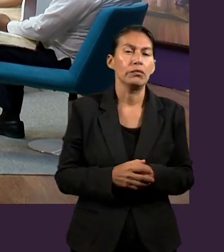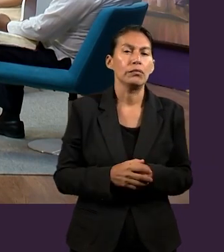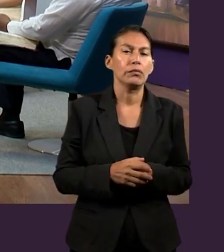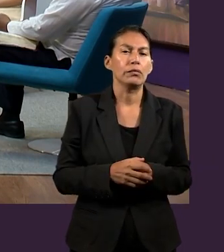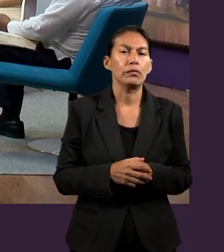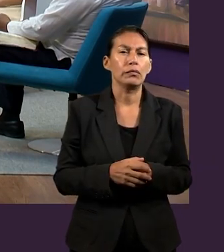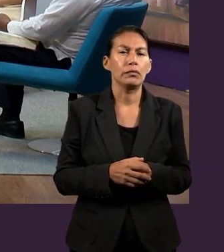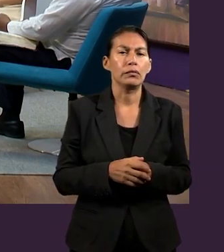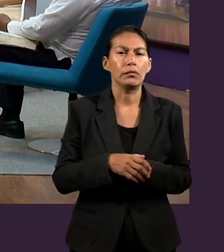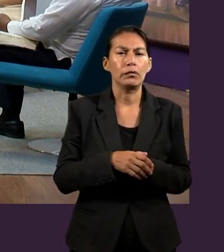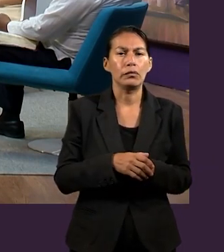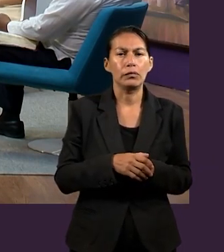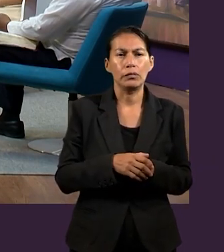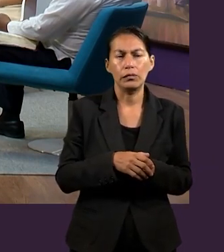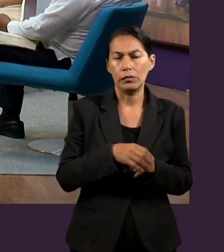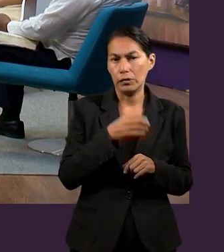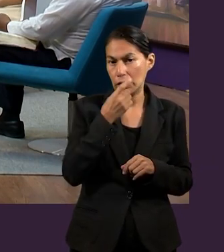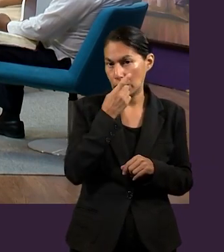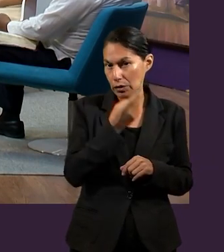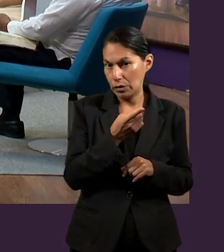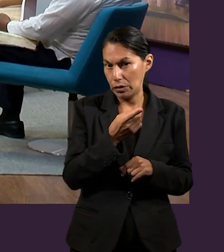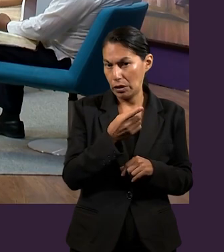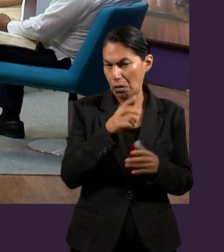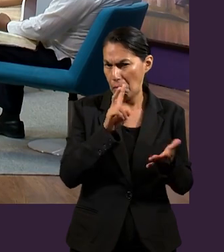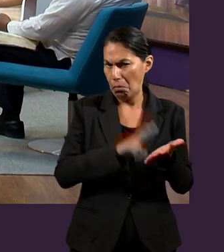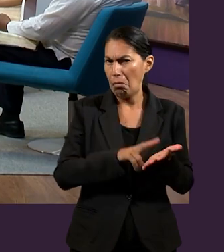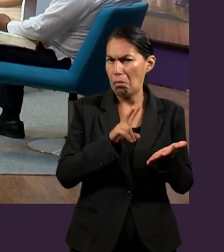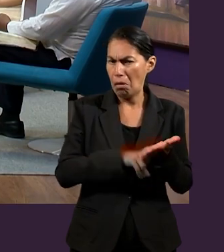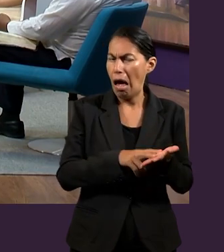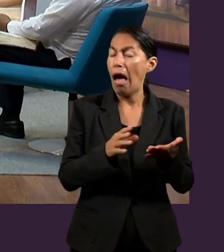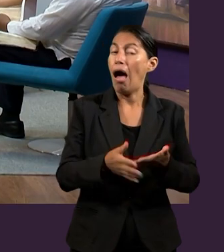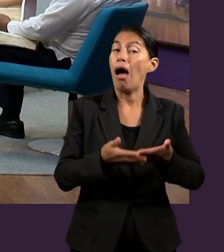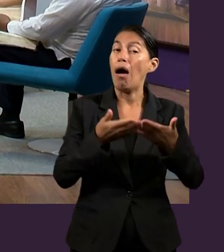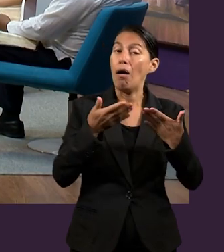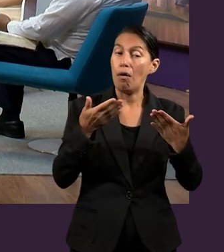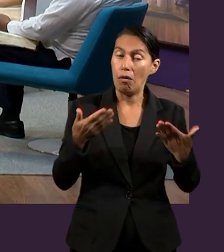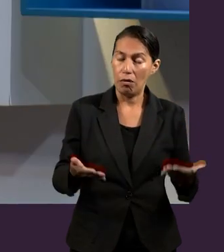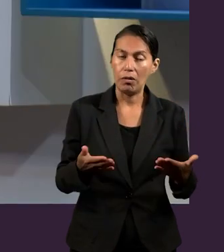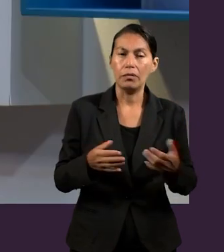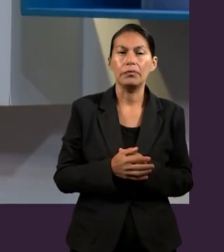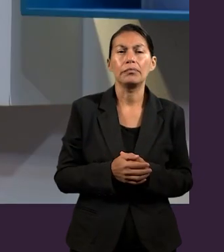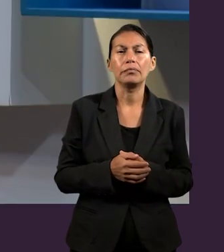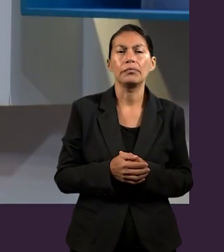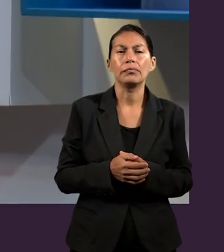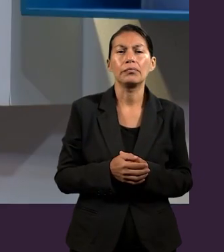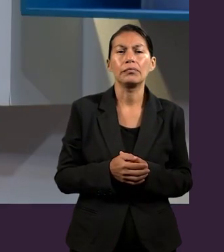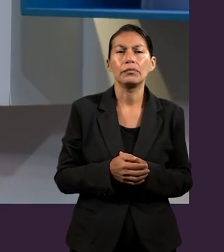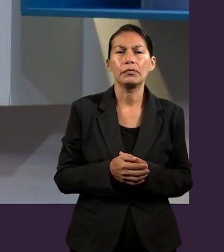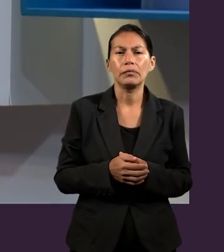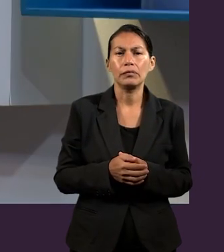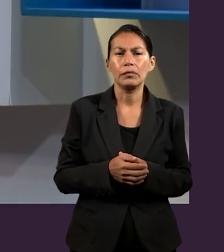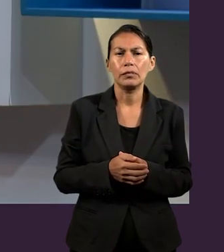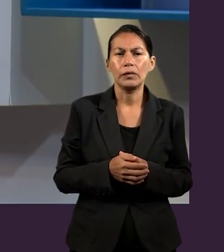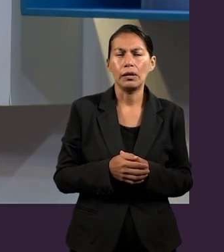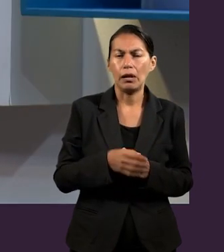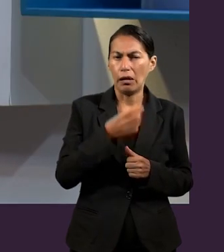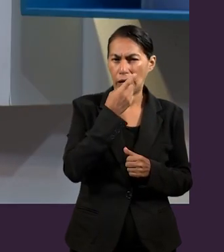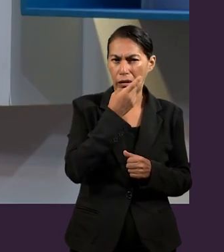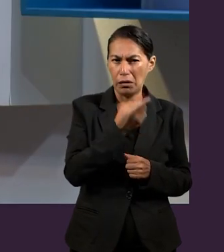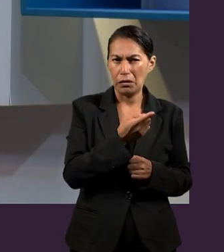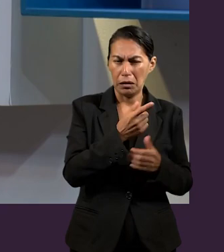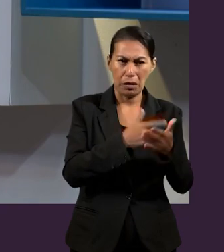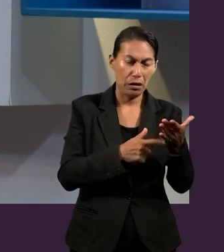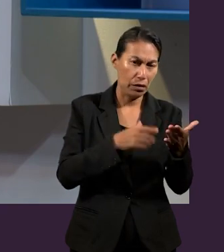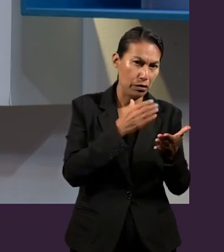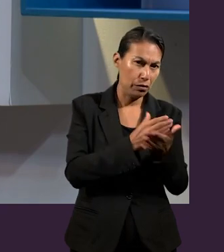muy interesante. Y dice la parte, aquí una de las partes de la lección, que ahora nosotros somos